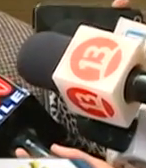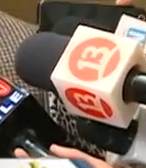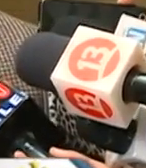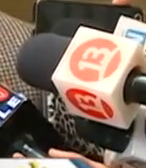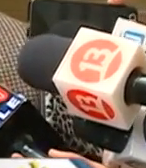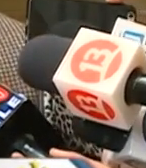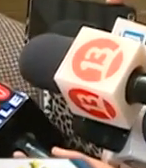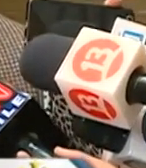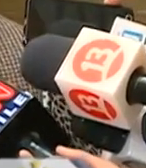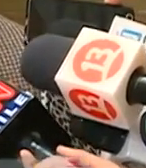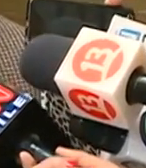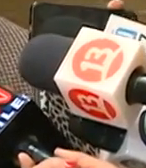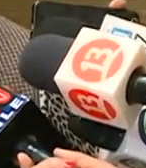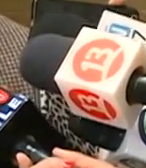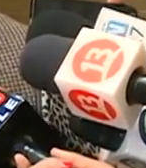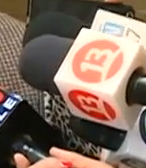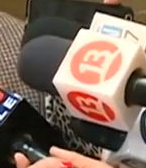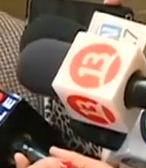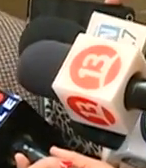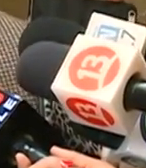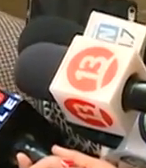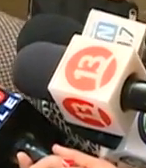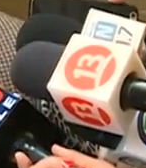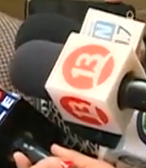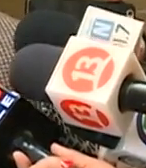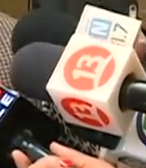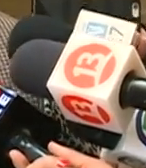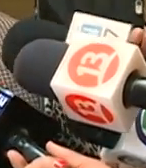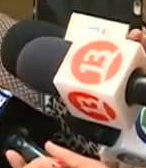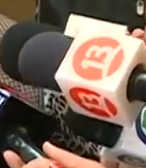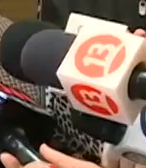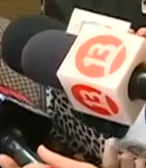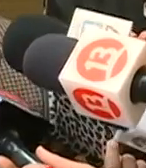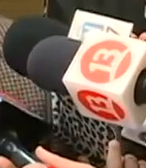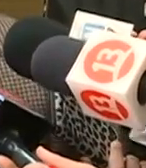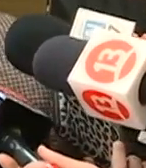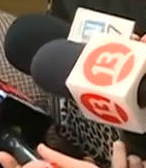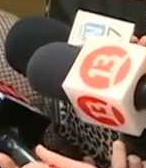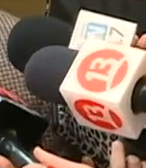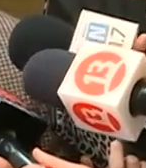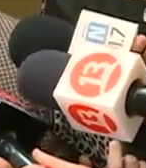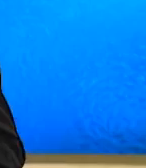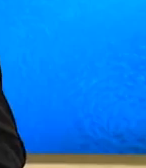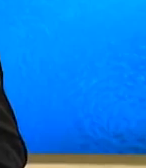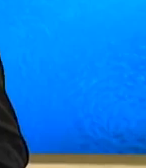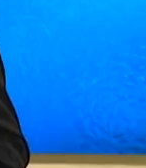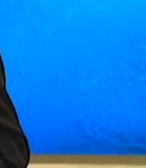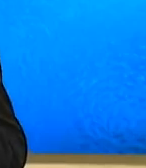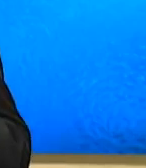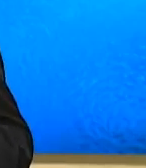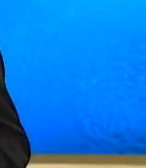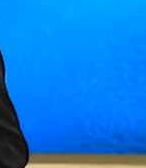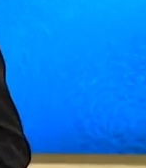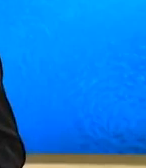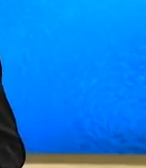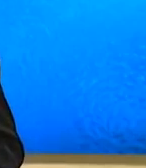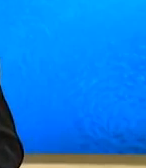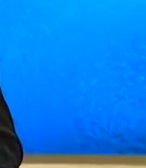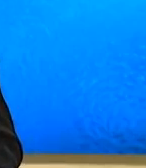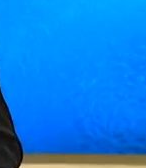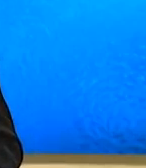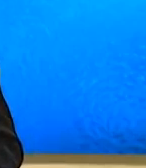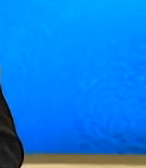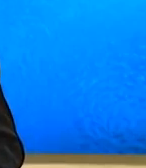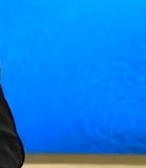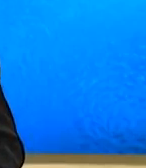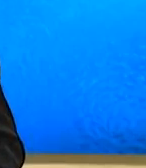ordena una sociedad que convive civilizadamente en el respeto de unos y otros antes de pasar revista a la